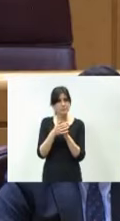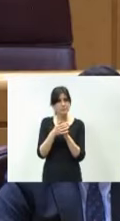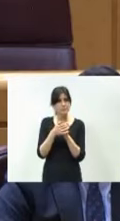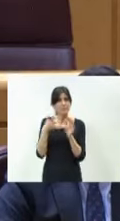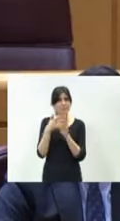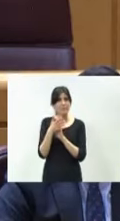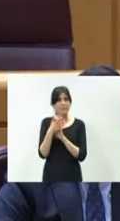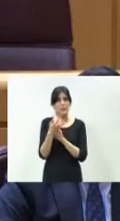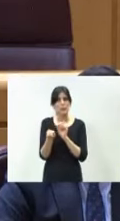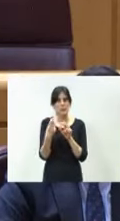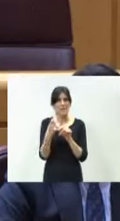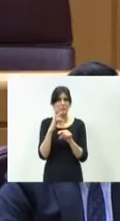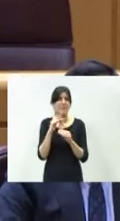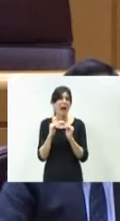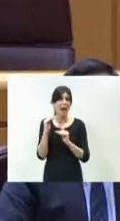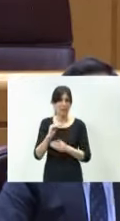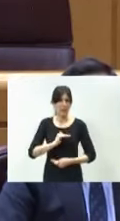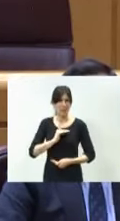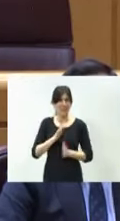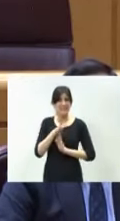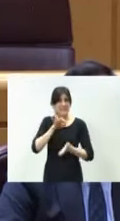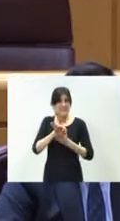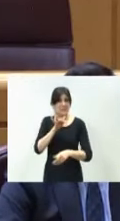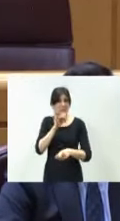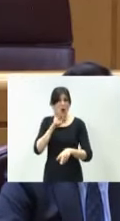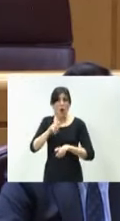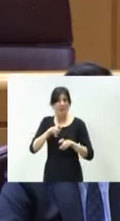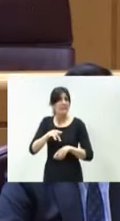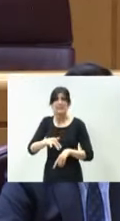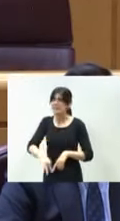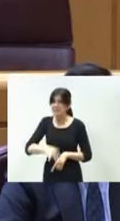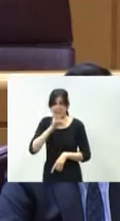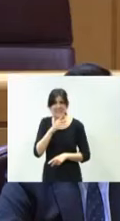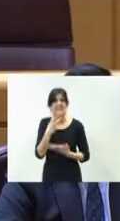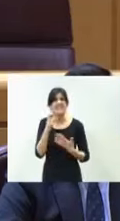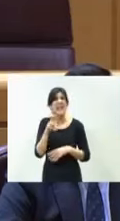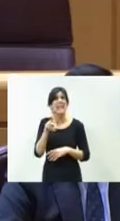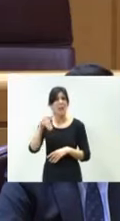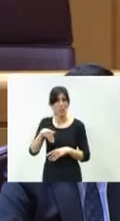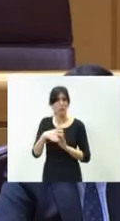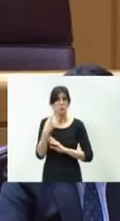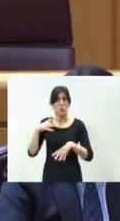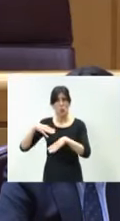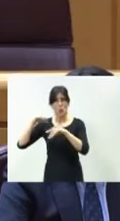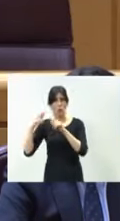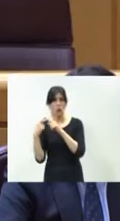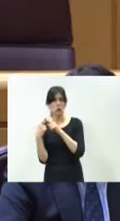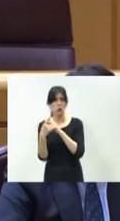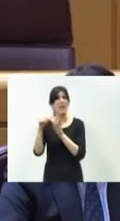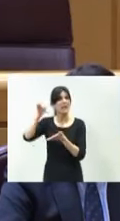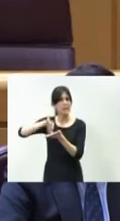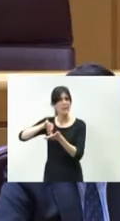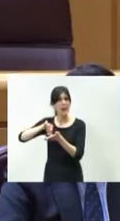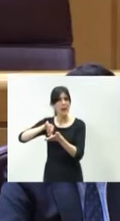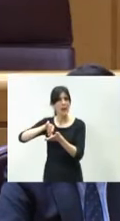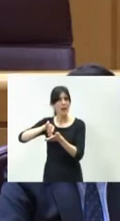de alta capacidad, que no están en servicio y que ni siquiera están en obra, son los 60 kilómetros de la provincia de Burgos entre la capital y